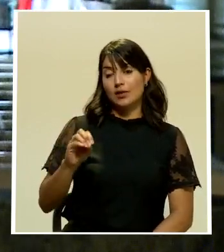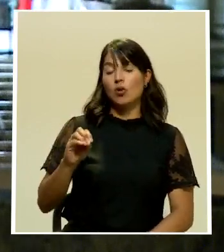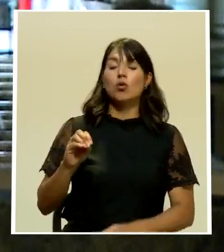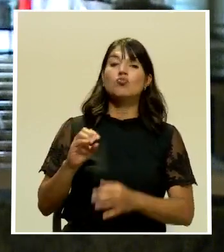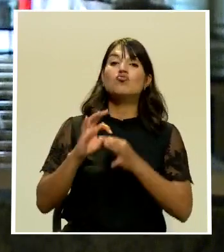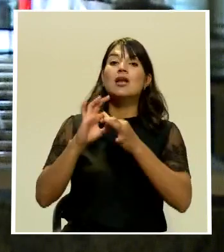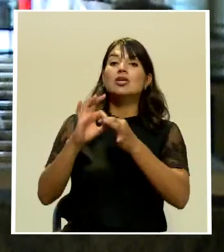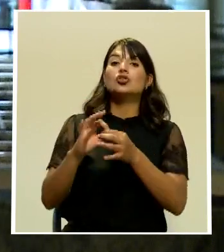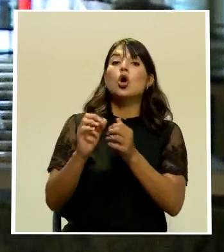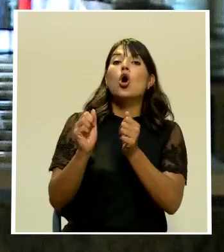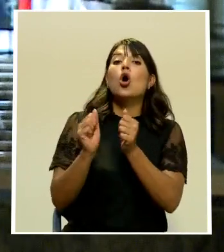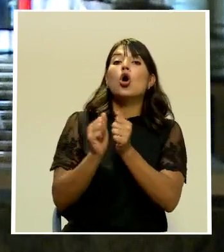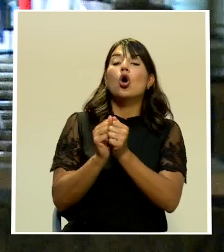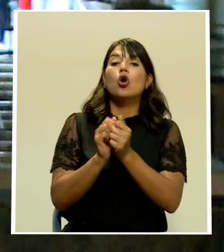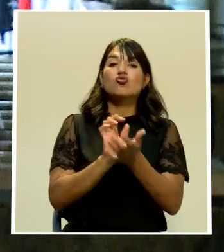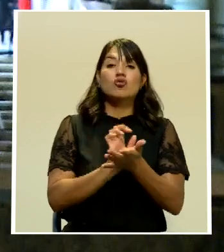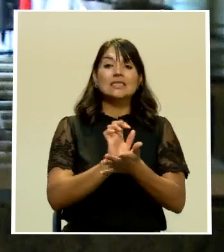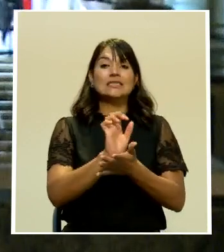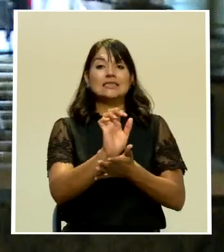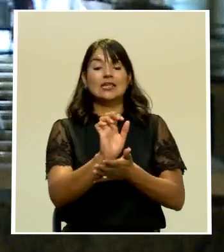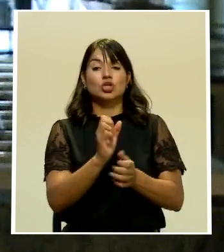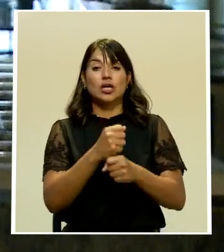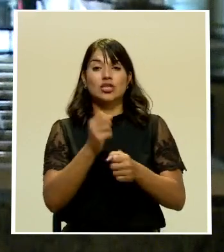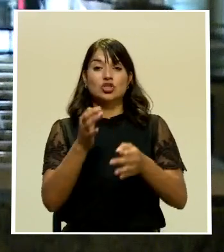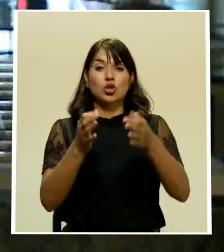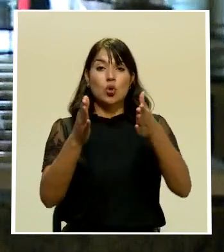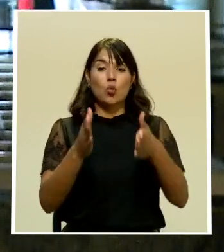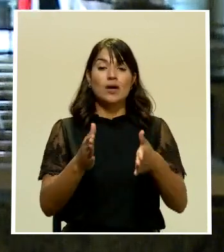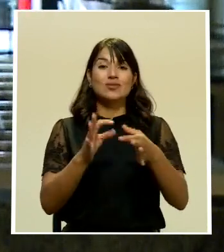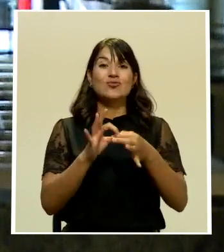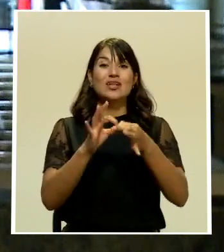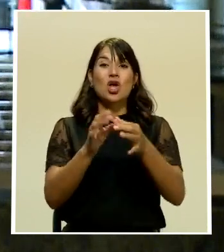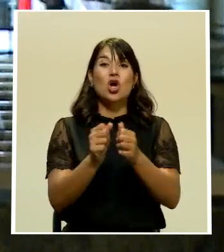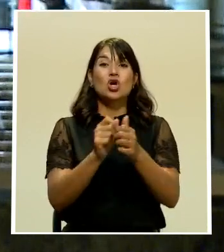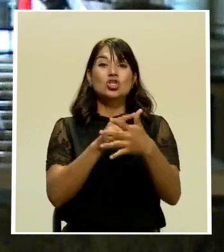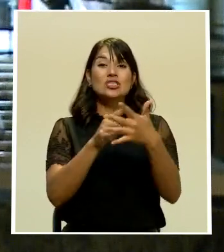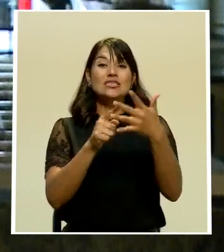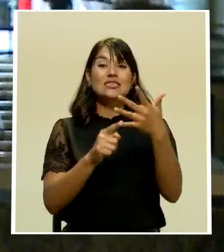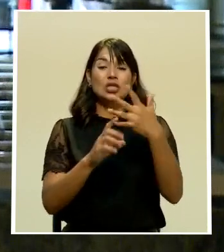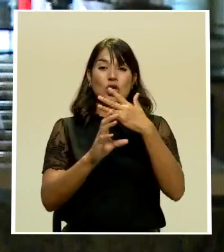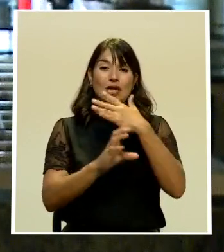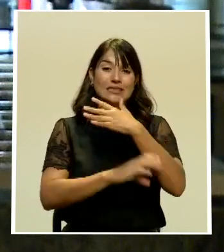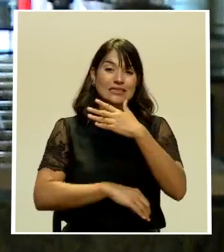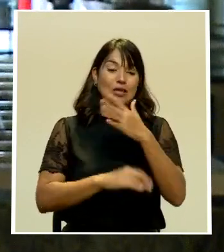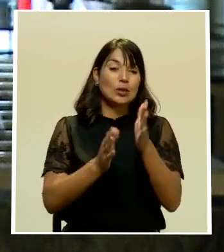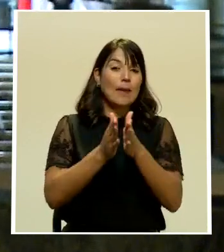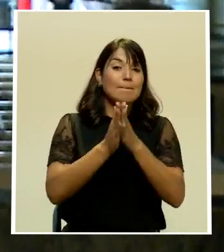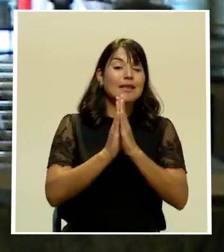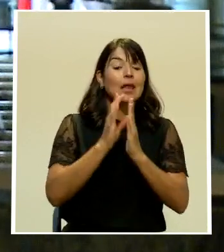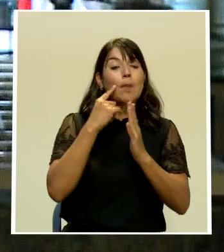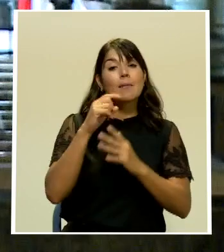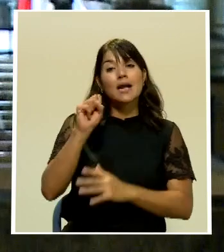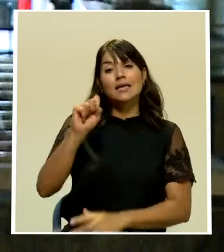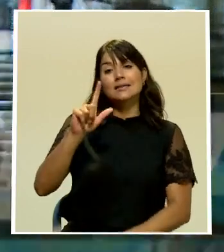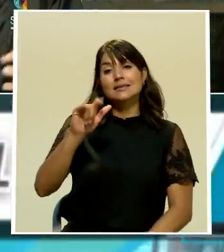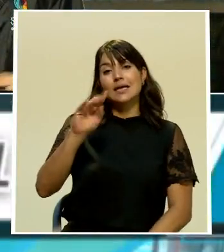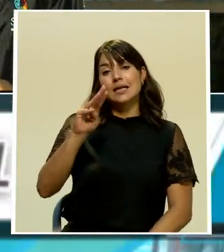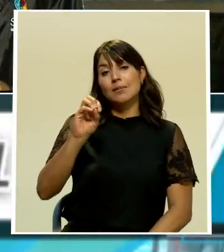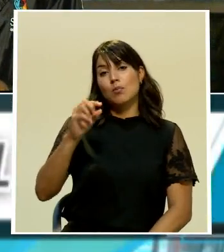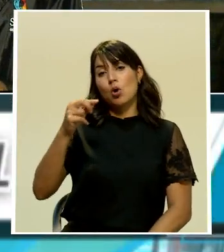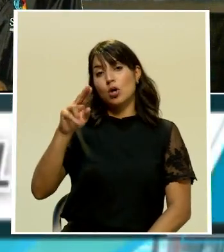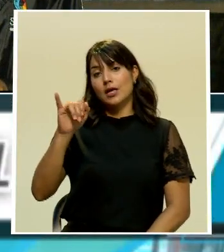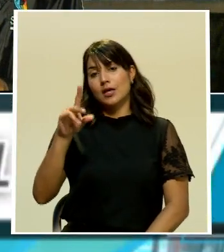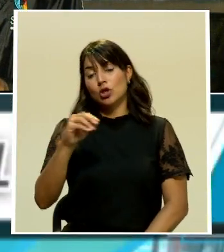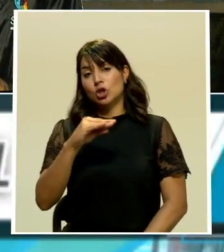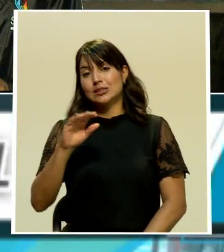a la solicitud de medidas cautelares impuesta o solicitada por la fiscalía don Ernesto esta es la información que tenemos desde los tribunales regreso